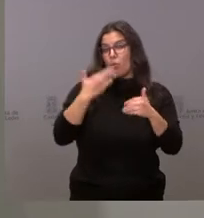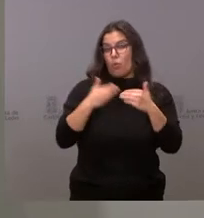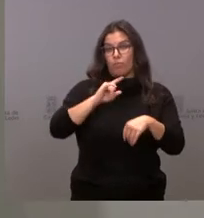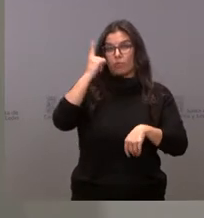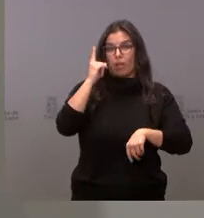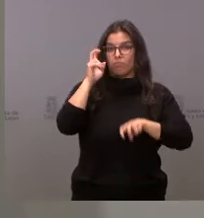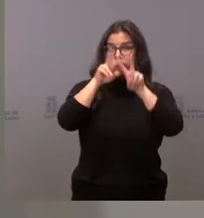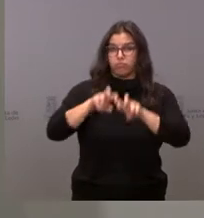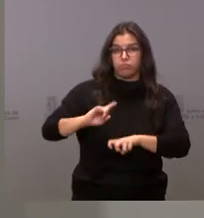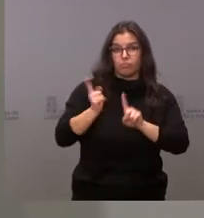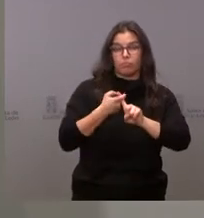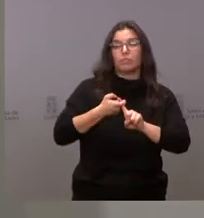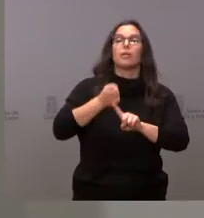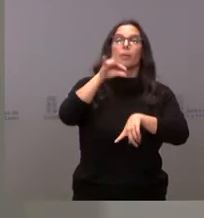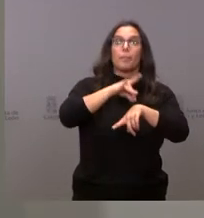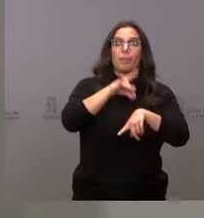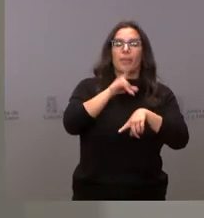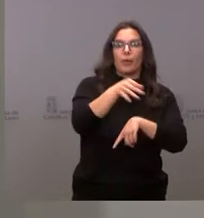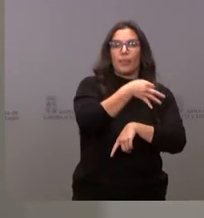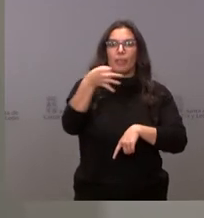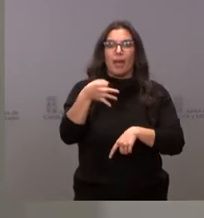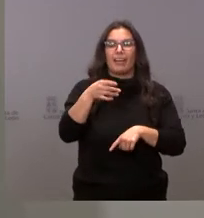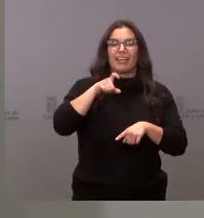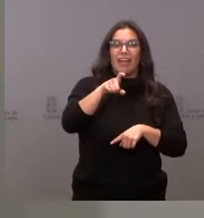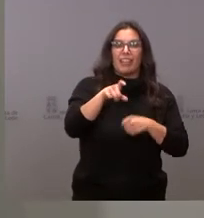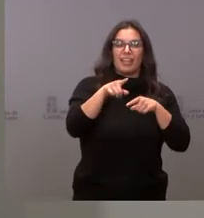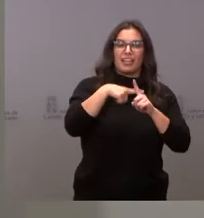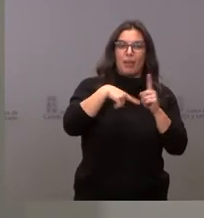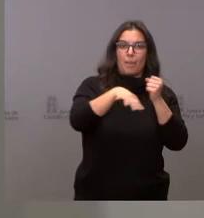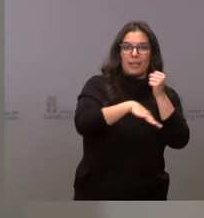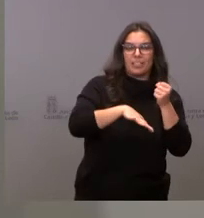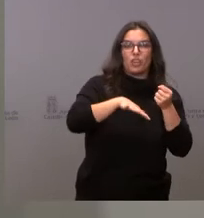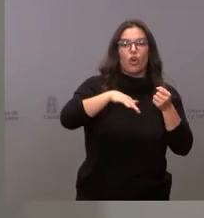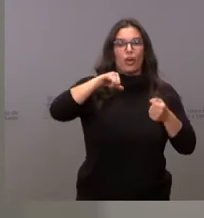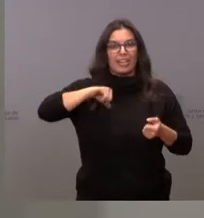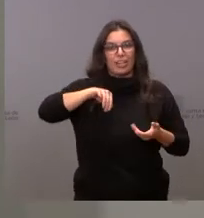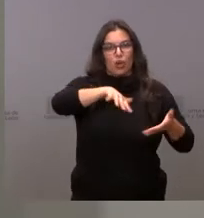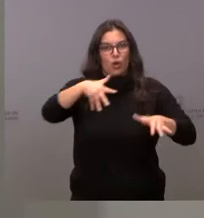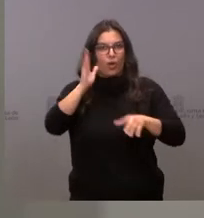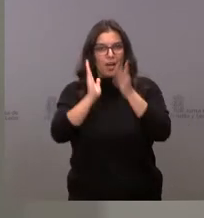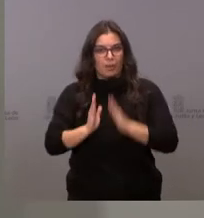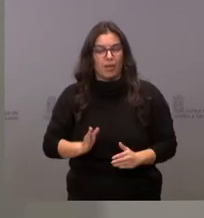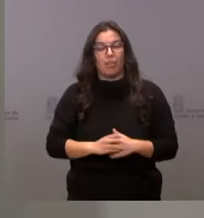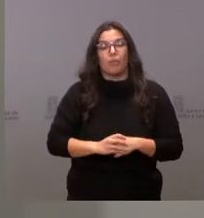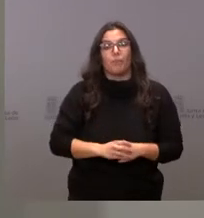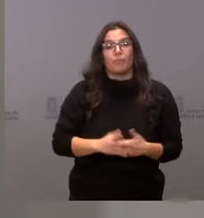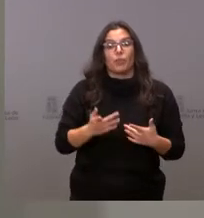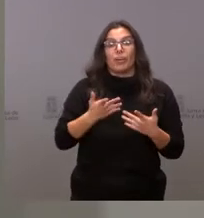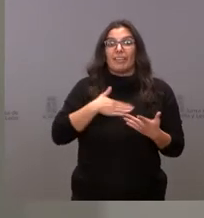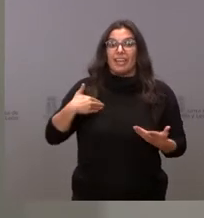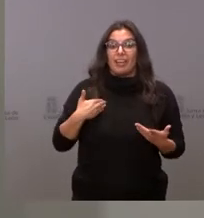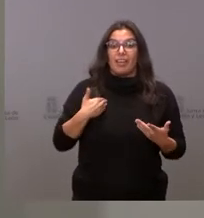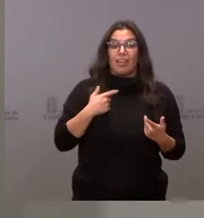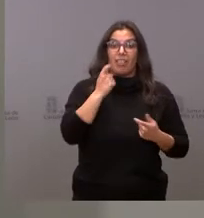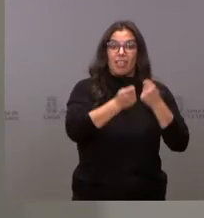competitiva y de excelencia sobre el cáncer a nivel básico, clínico y aplicado. La Junta busca con esta nueva aportación desarrollar la